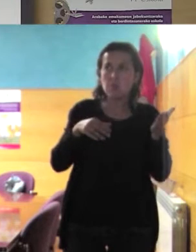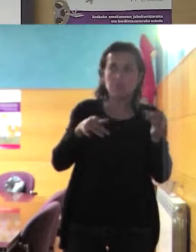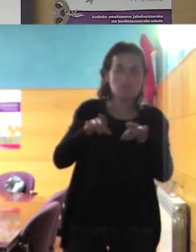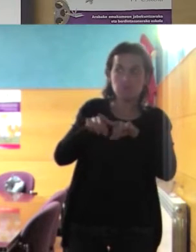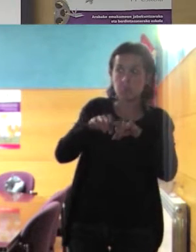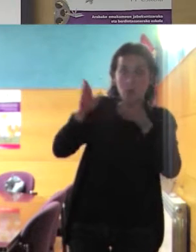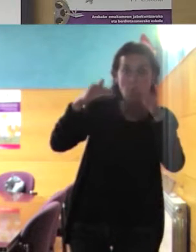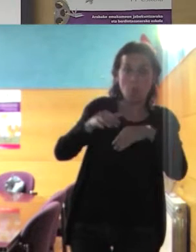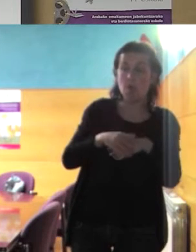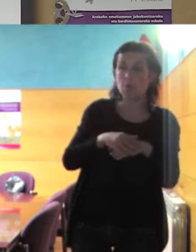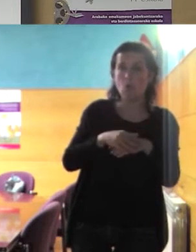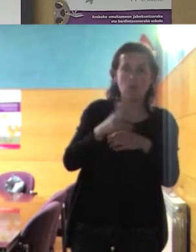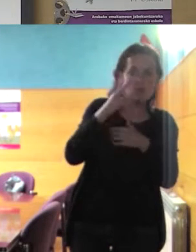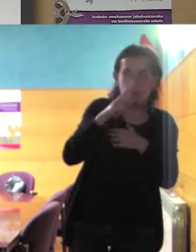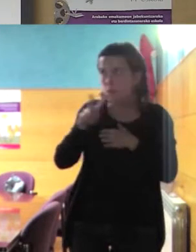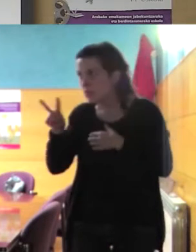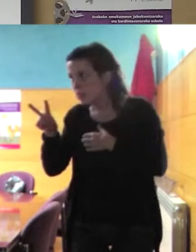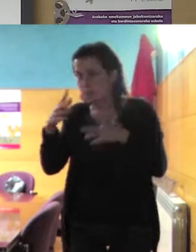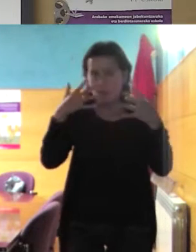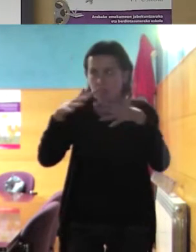y sin que la miren de ninguna manera